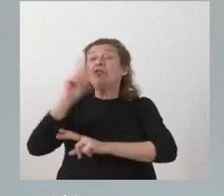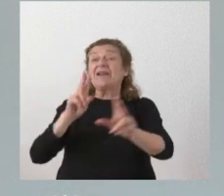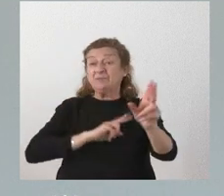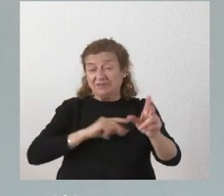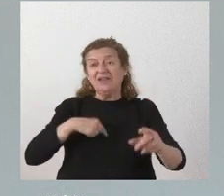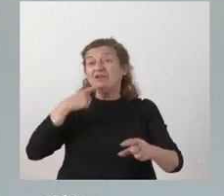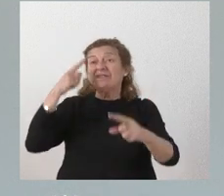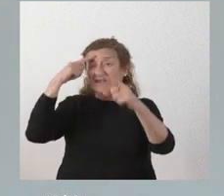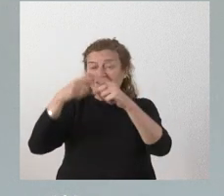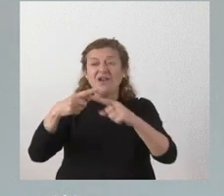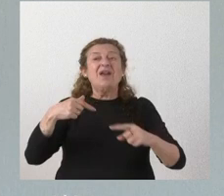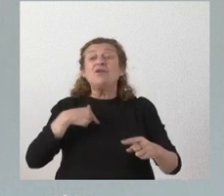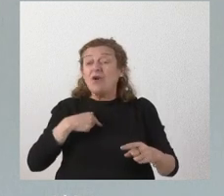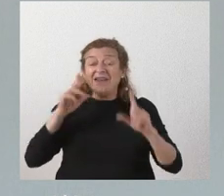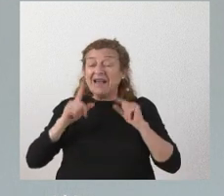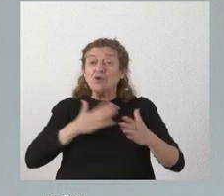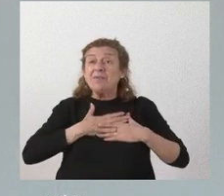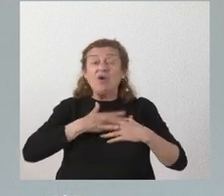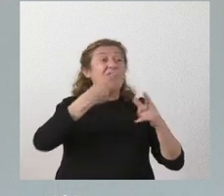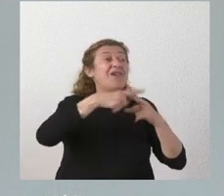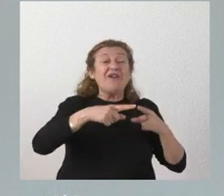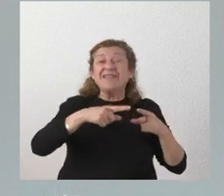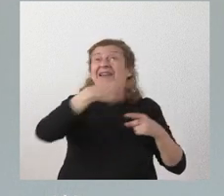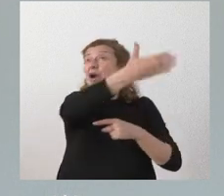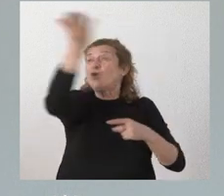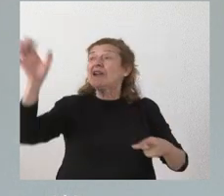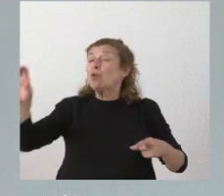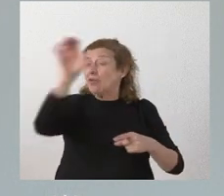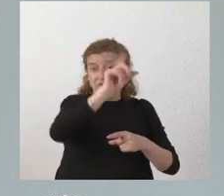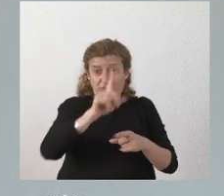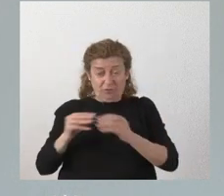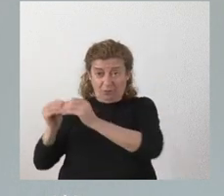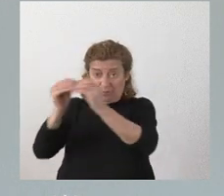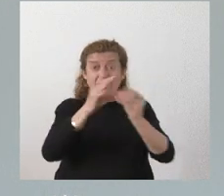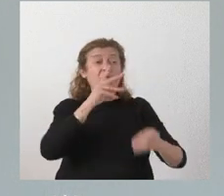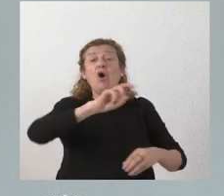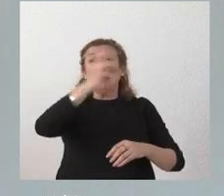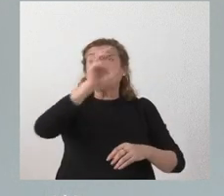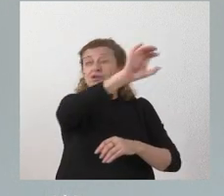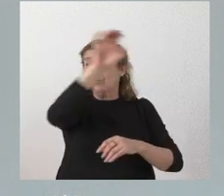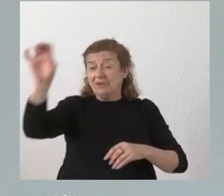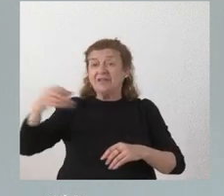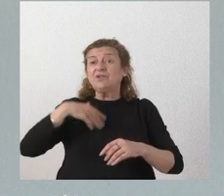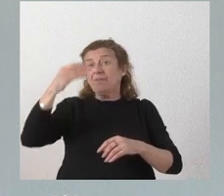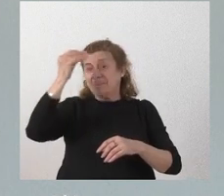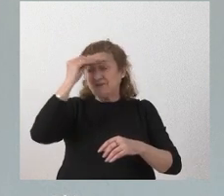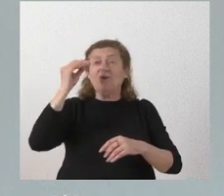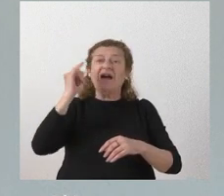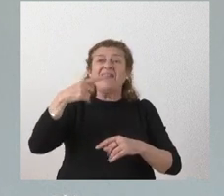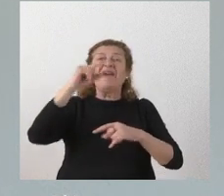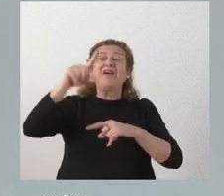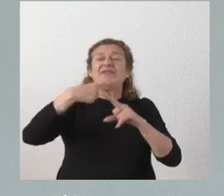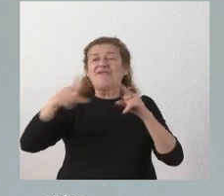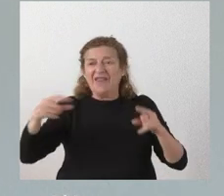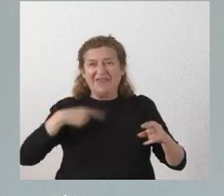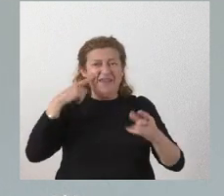insisto en que nuestro caso no es distinto de lo que seguramente ocurra en otras comunidades autónomas así como en otras comunidades autónomas sí que veíamos una diferencia para el caso de Castilla y